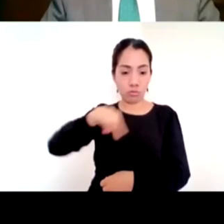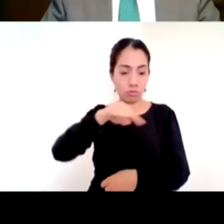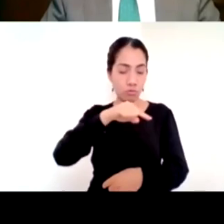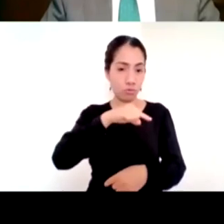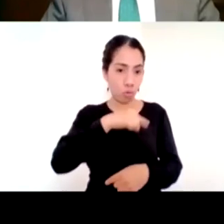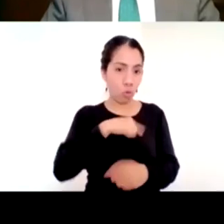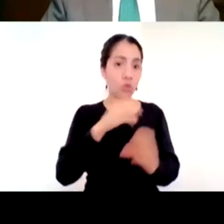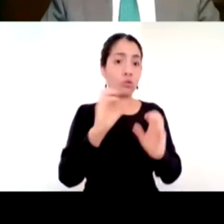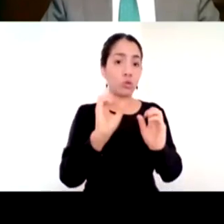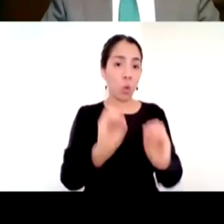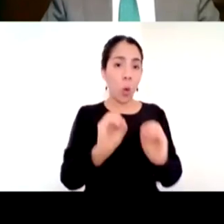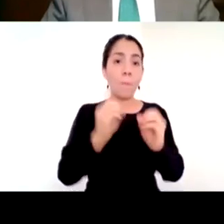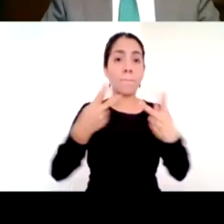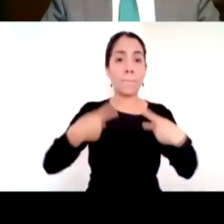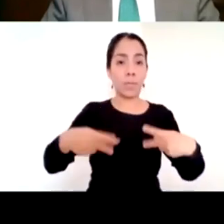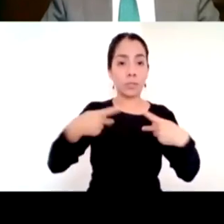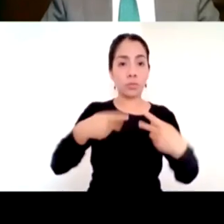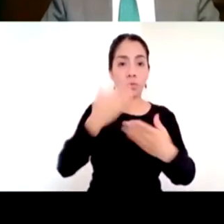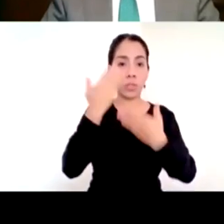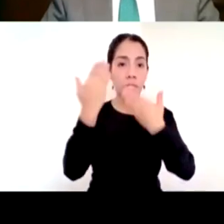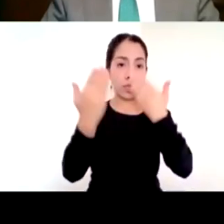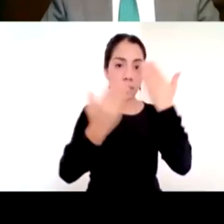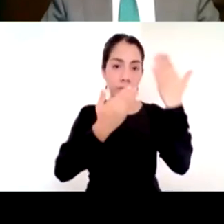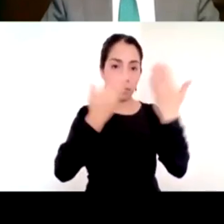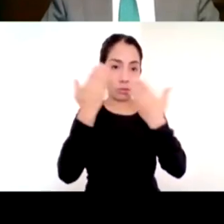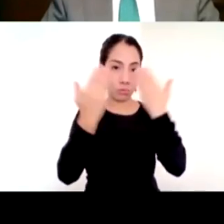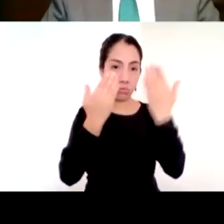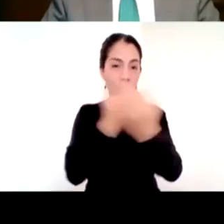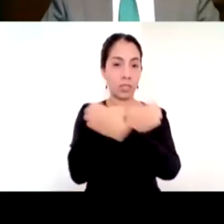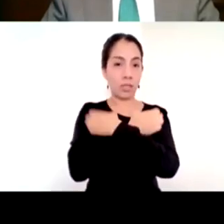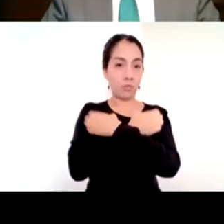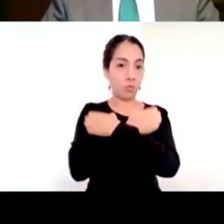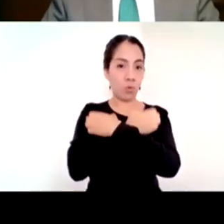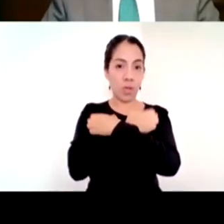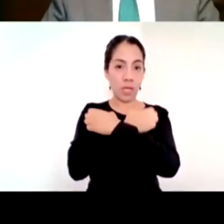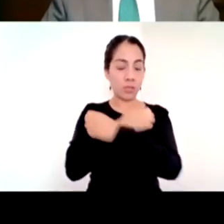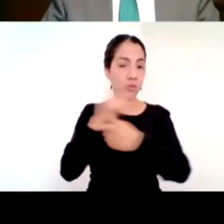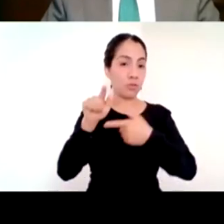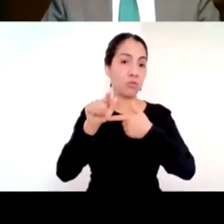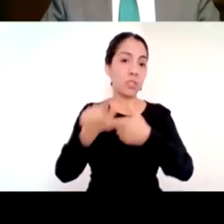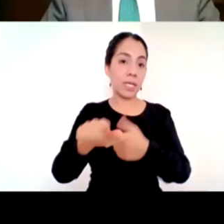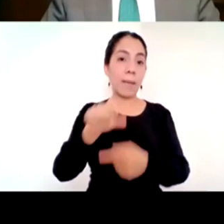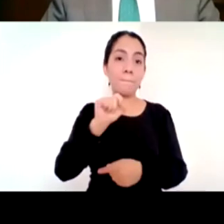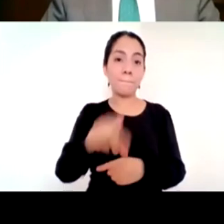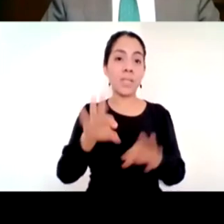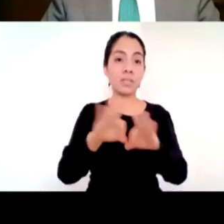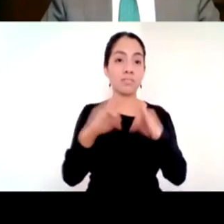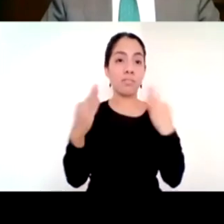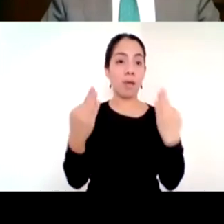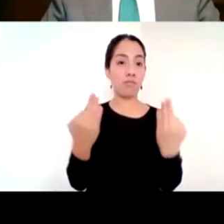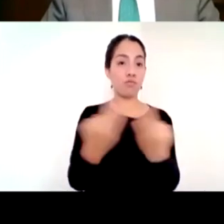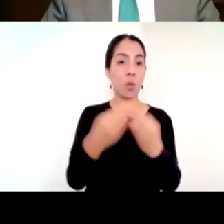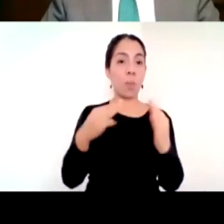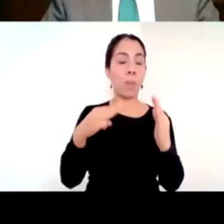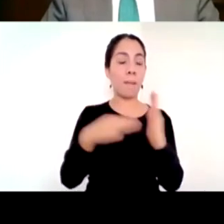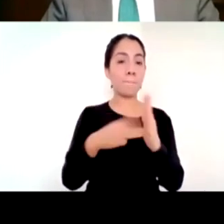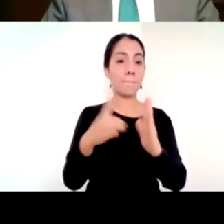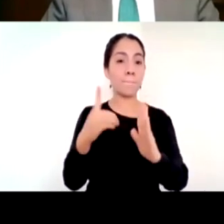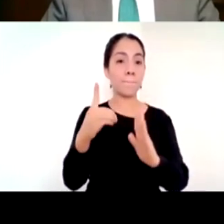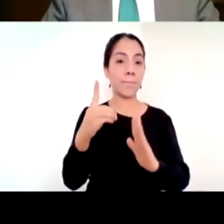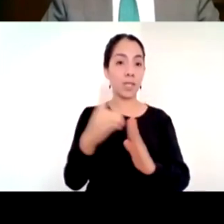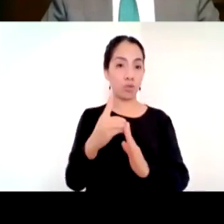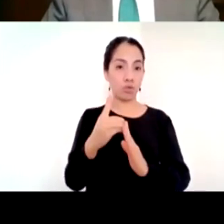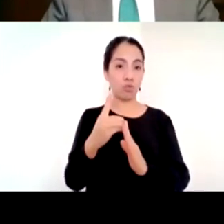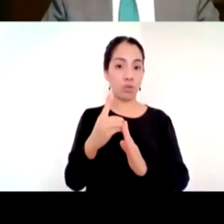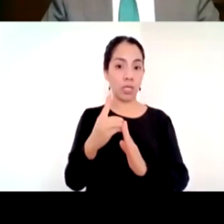prácticamente damos clases de la misma forma que desde el siglo XIX. Para nosotros, como sistema educativo, aprender una forma